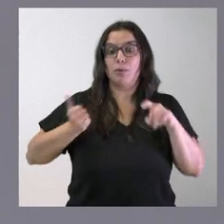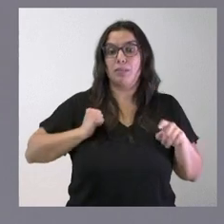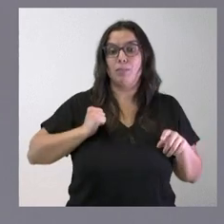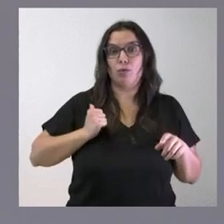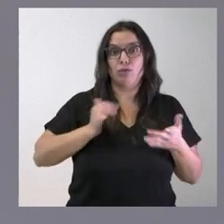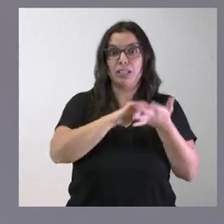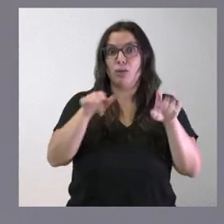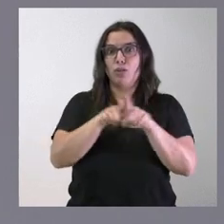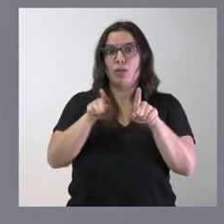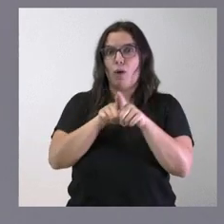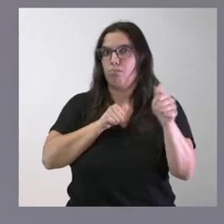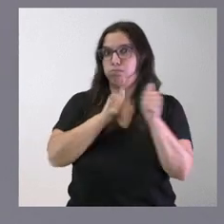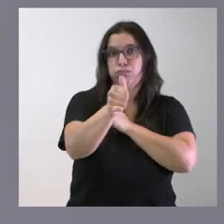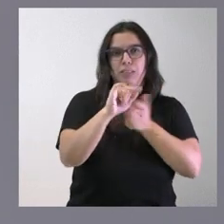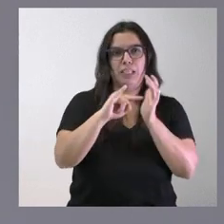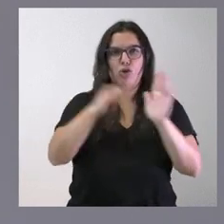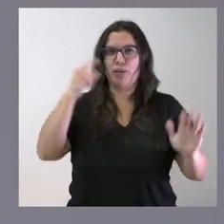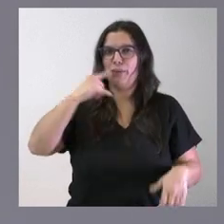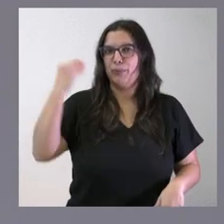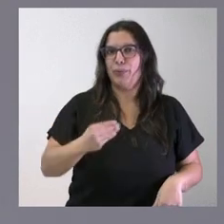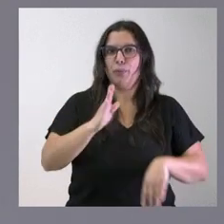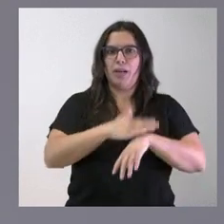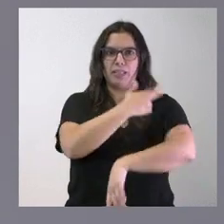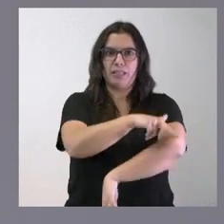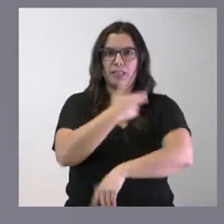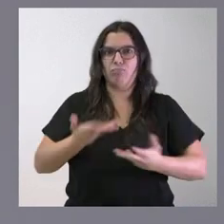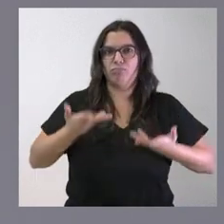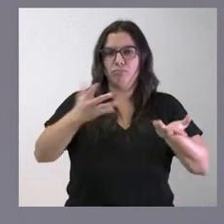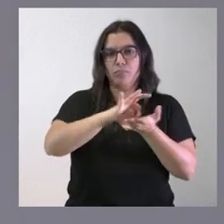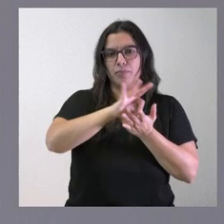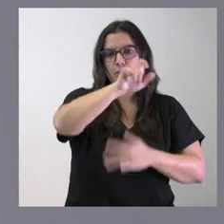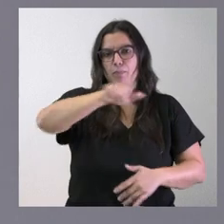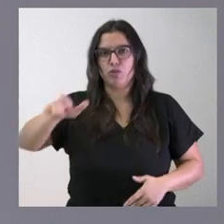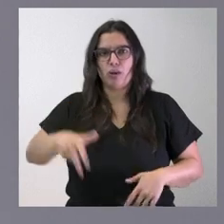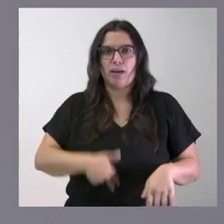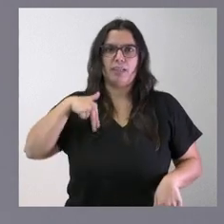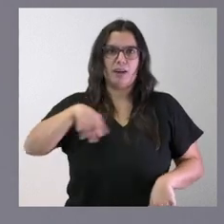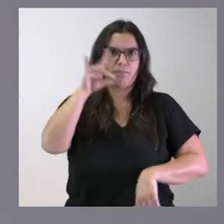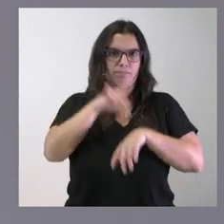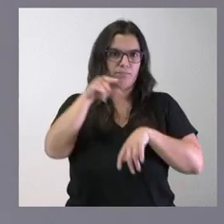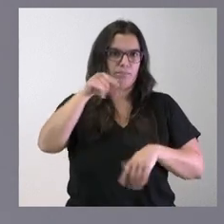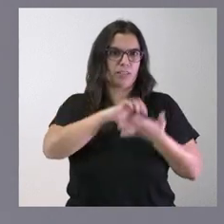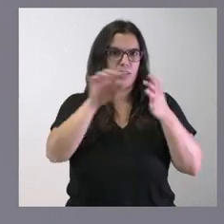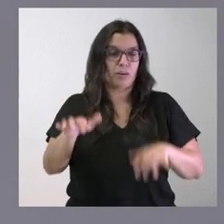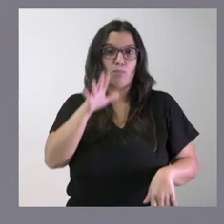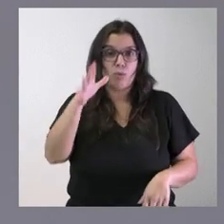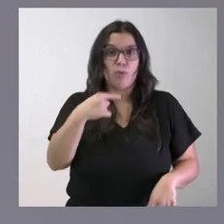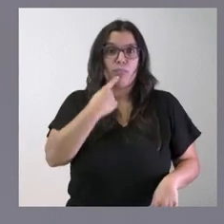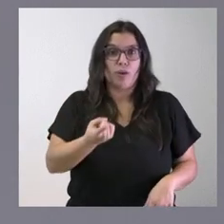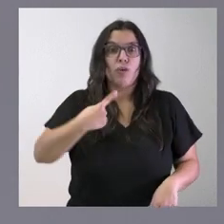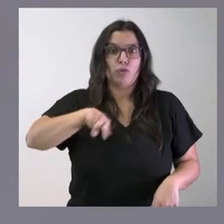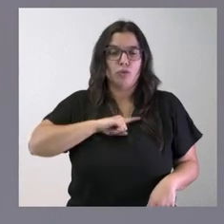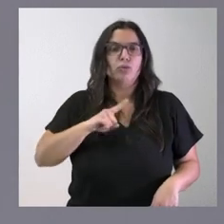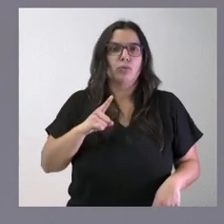León a la vanguardia en la tecnología sanitaria para dar servicio al conjunto de pacientes de nuestra comunidad, porque, como os digo, nos